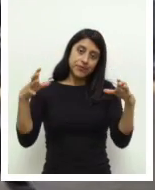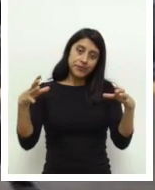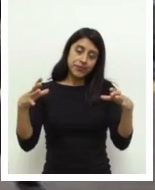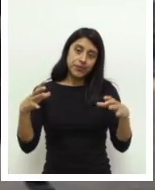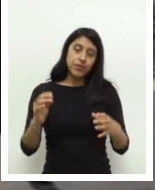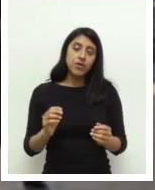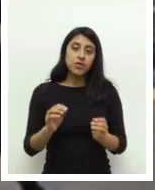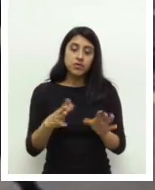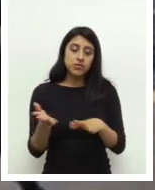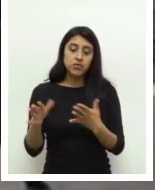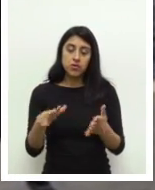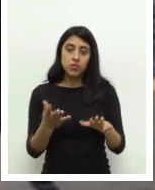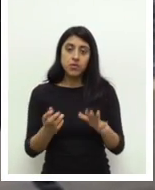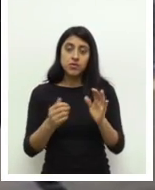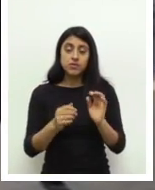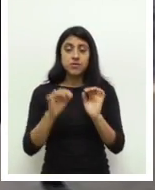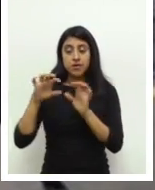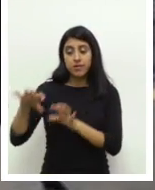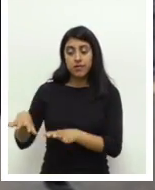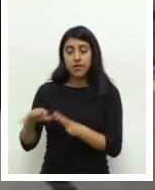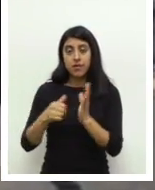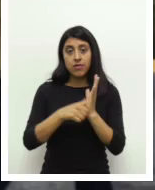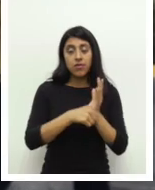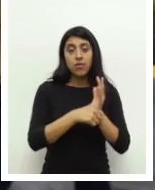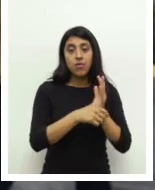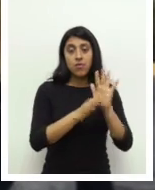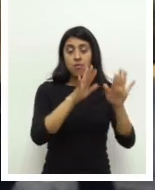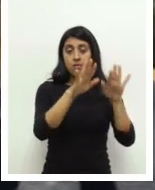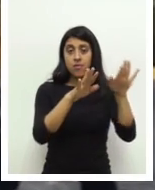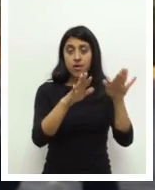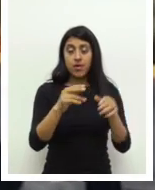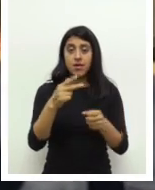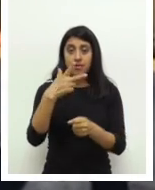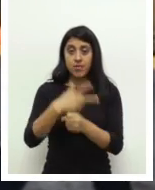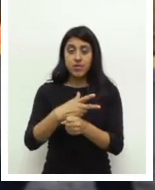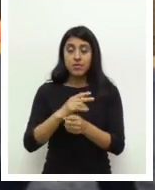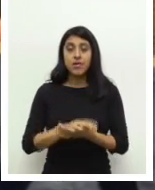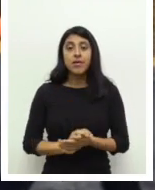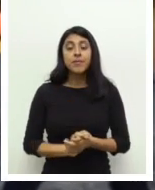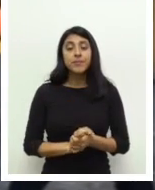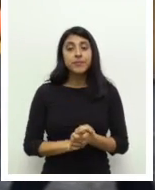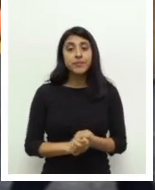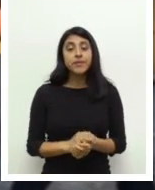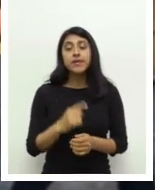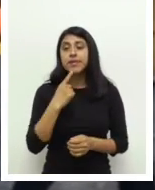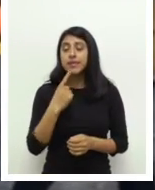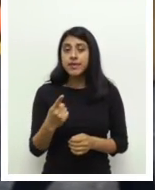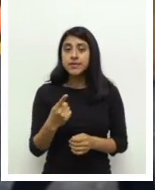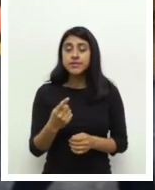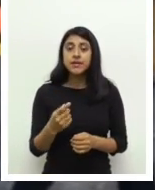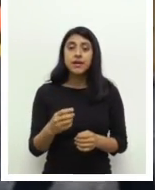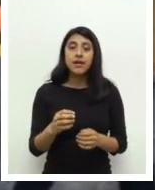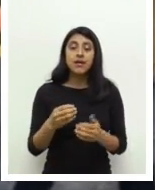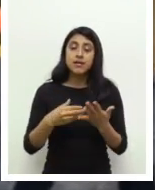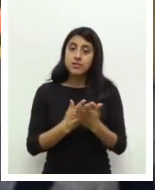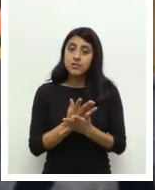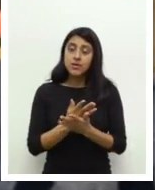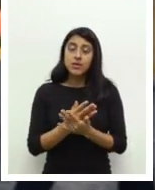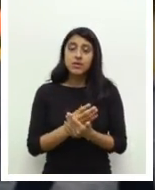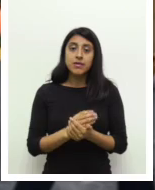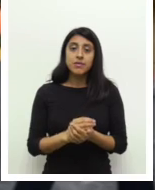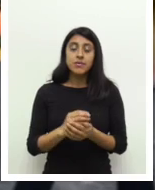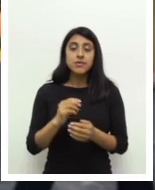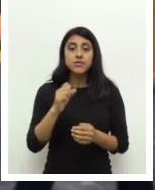la parte alta de los grupos que han dejado huella en la música del país. Por eso piden a las nuevas generaciones que se preparen,